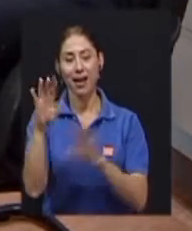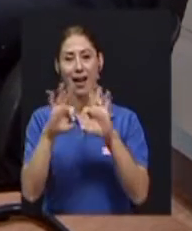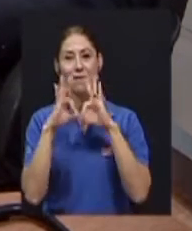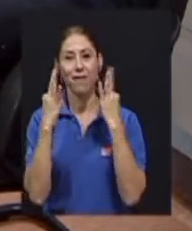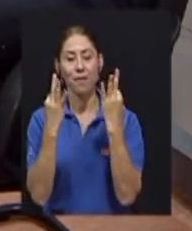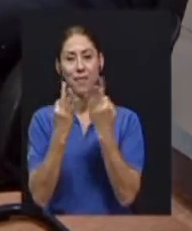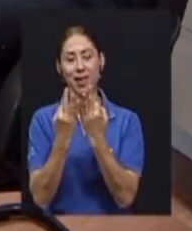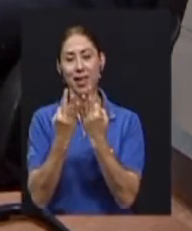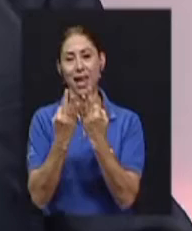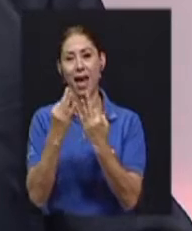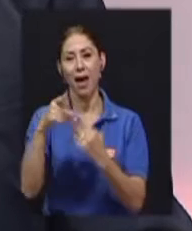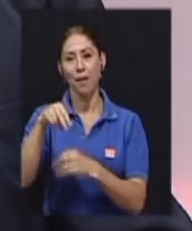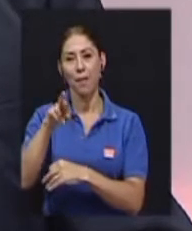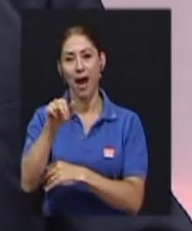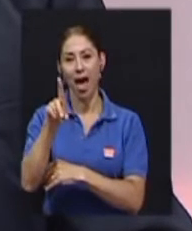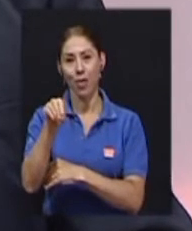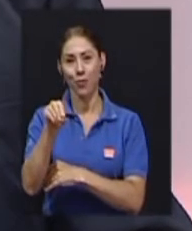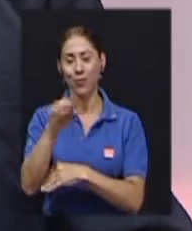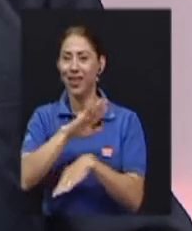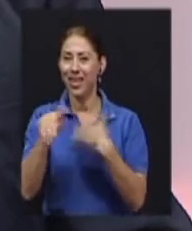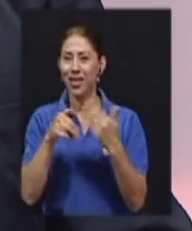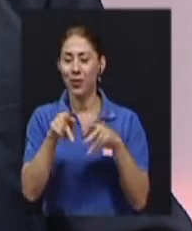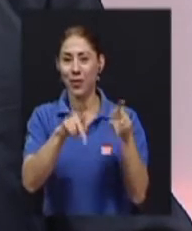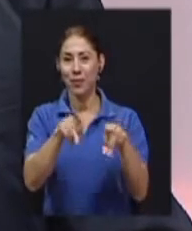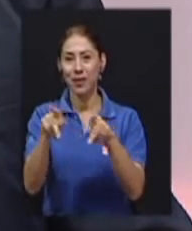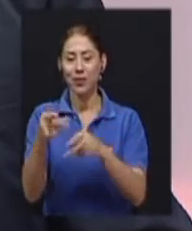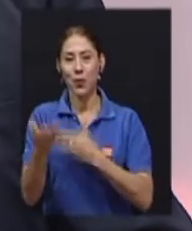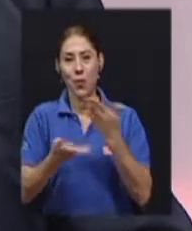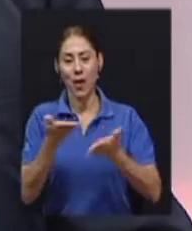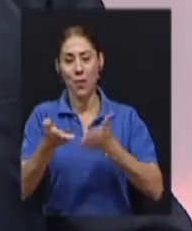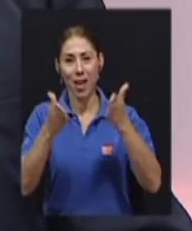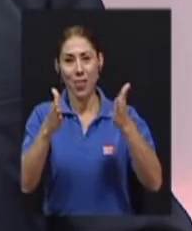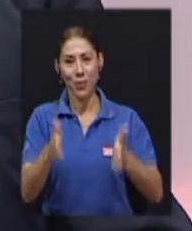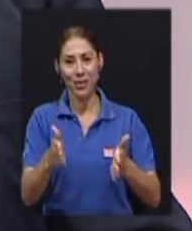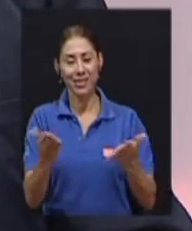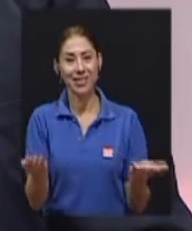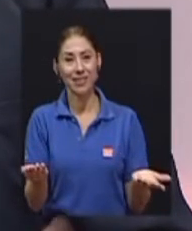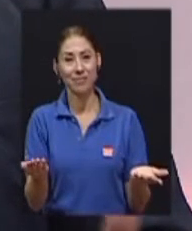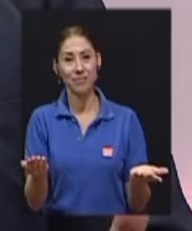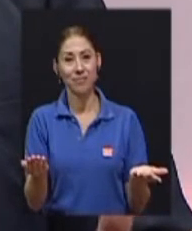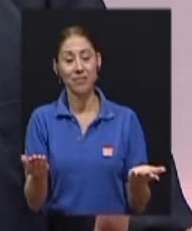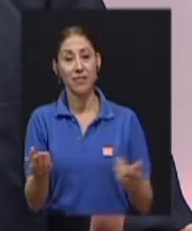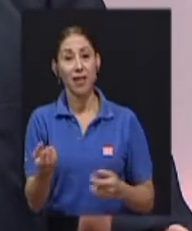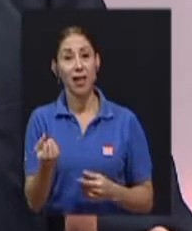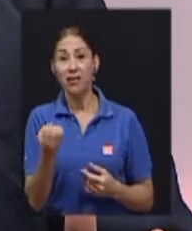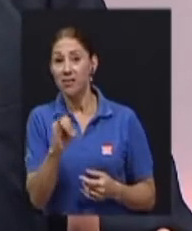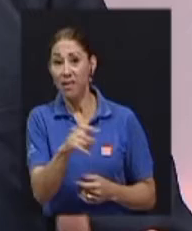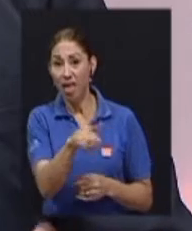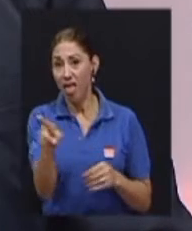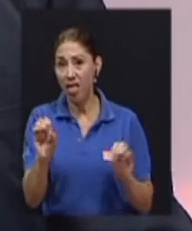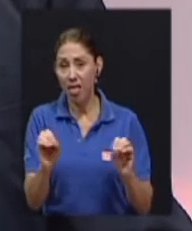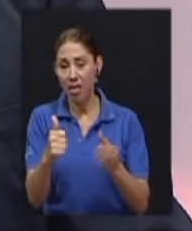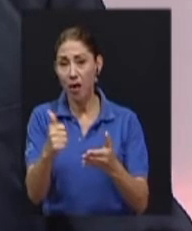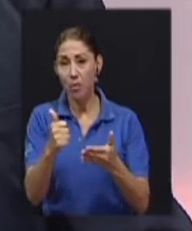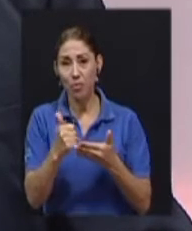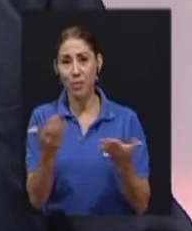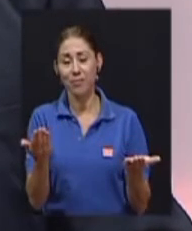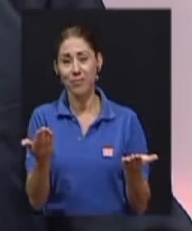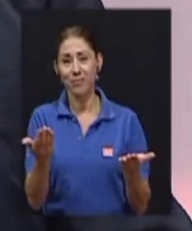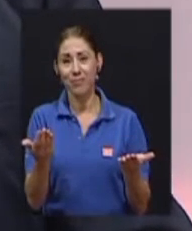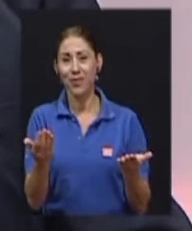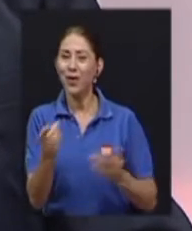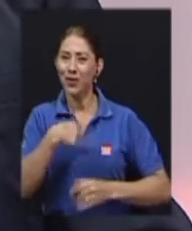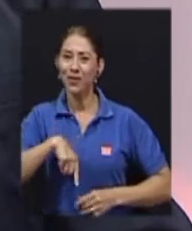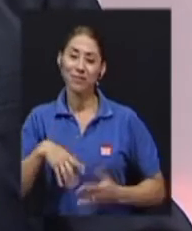familia Prado y a todos los colaboradores que si no fuera por ellos, como a veces